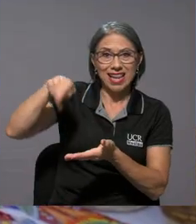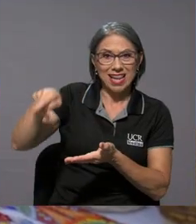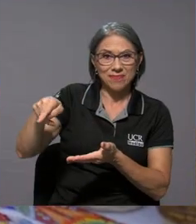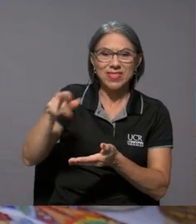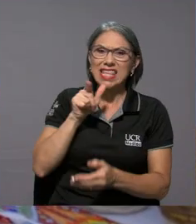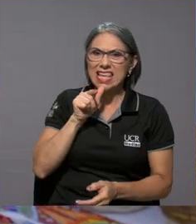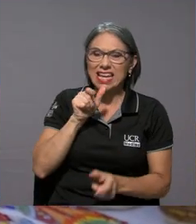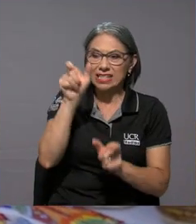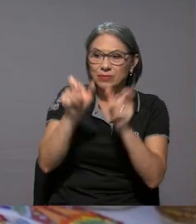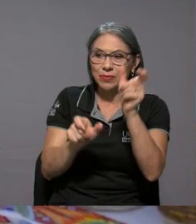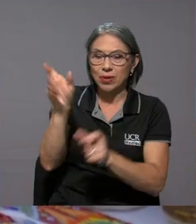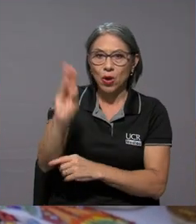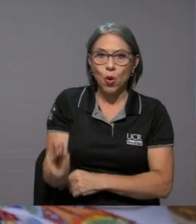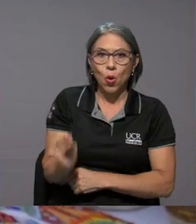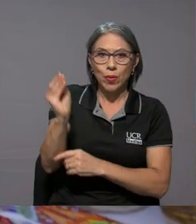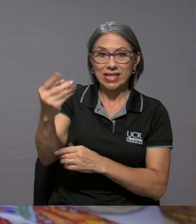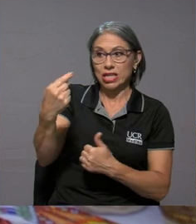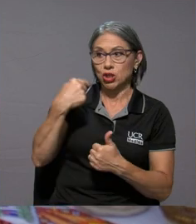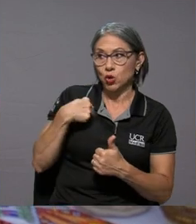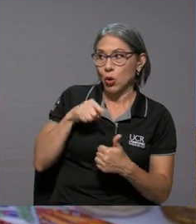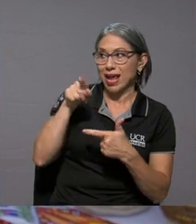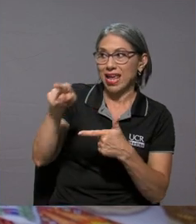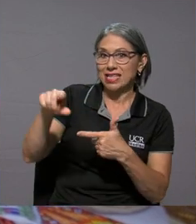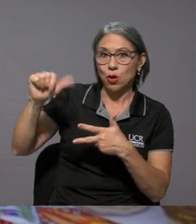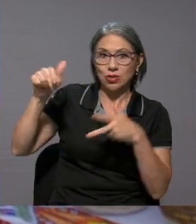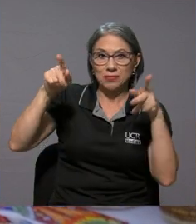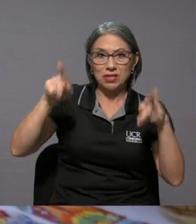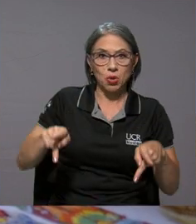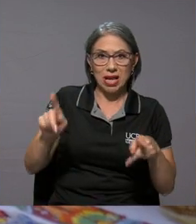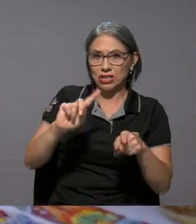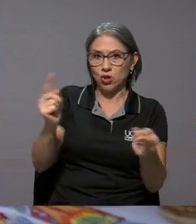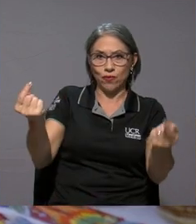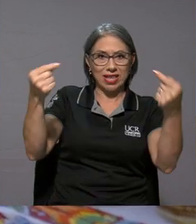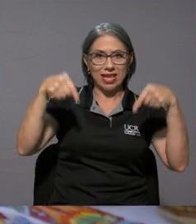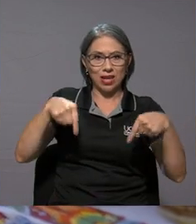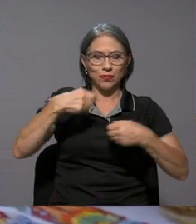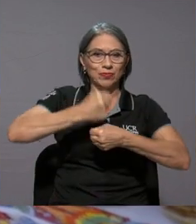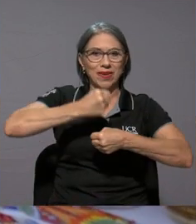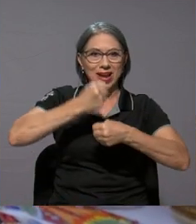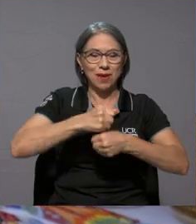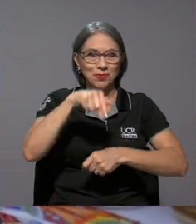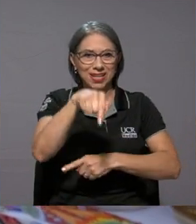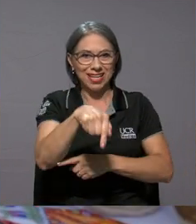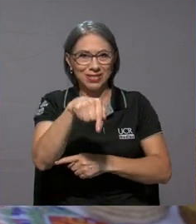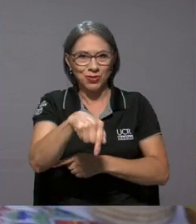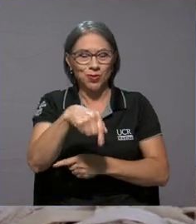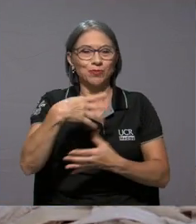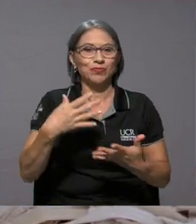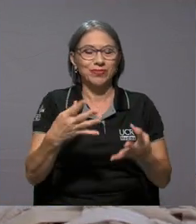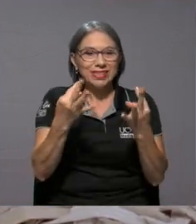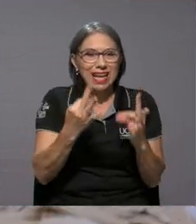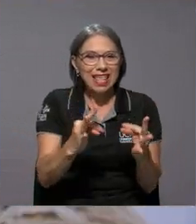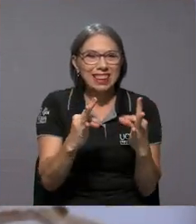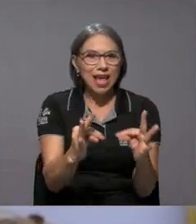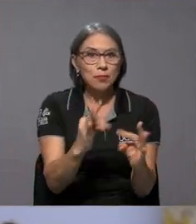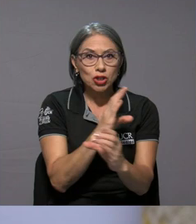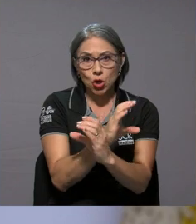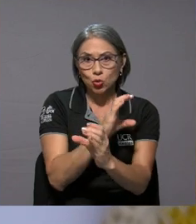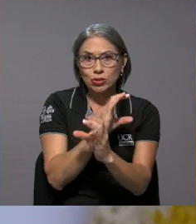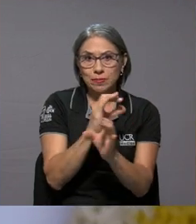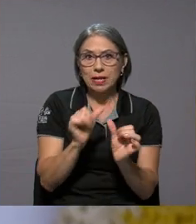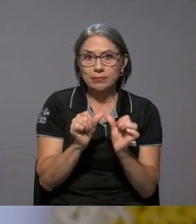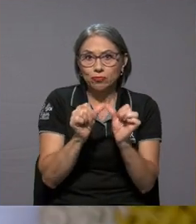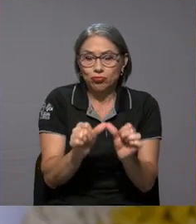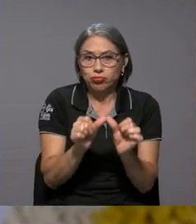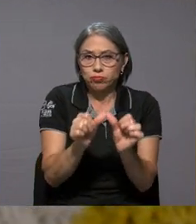jóvenes que trabajamos, yo y ella, y otras que no vinieron, trabajamos en esto. Tratamos de conservar esto, tratamos de